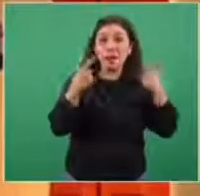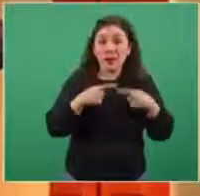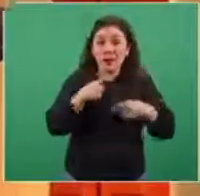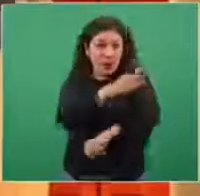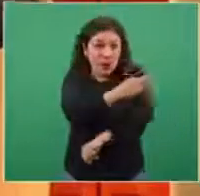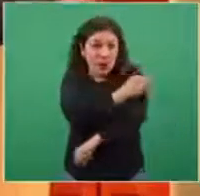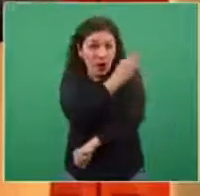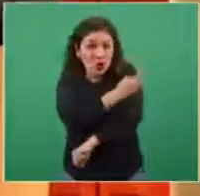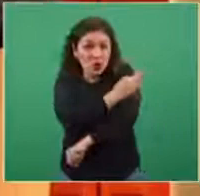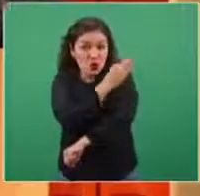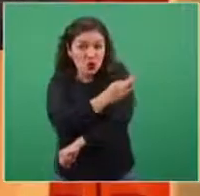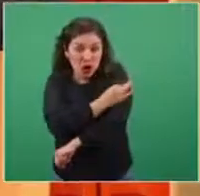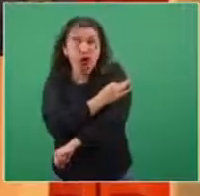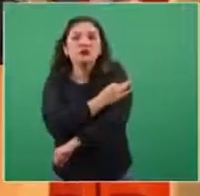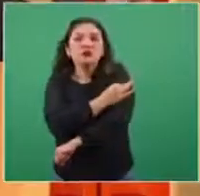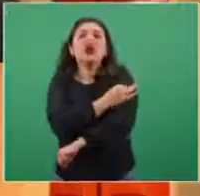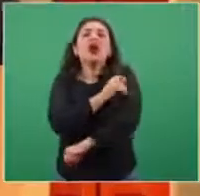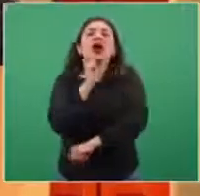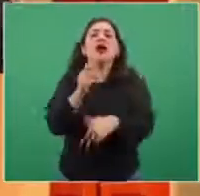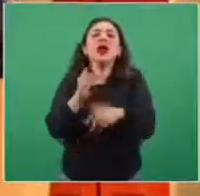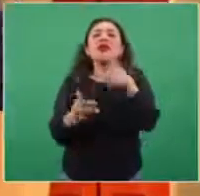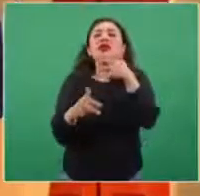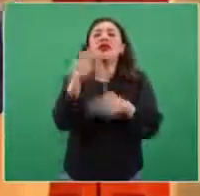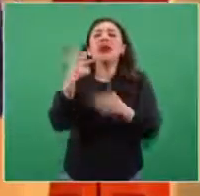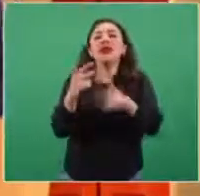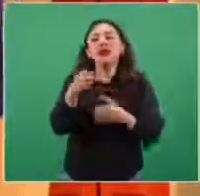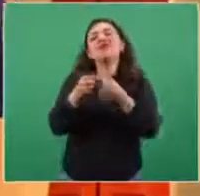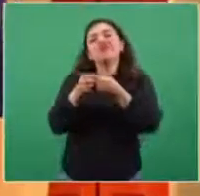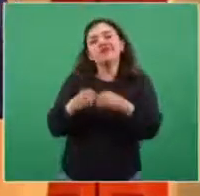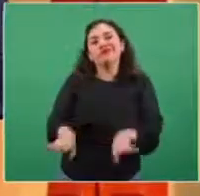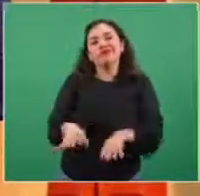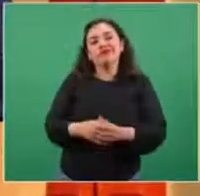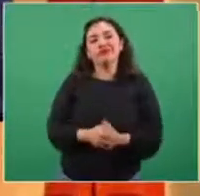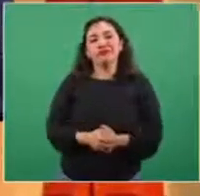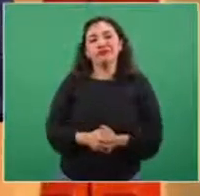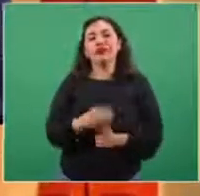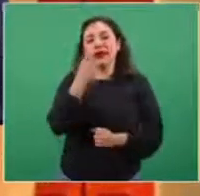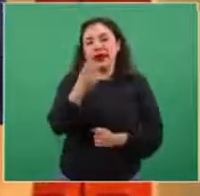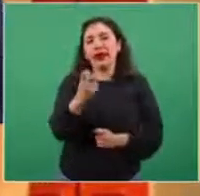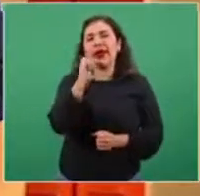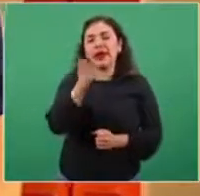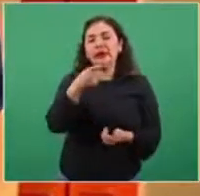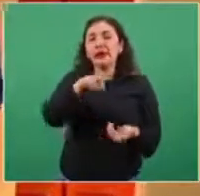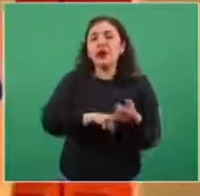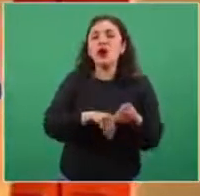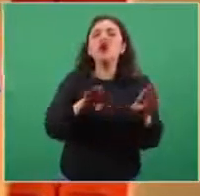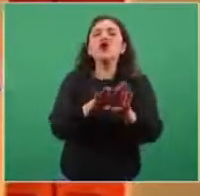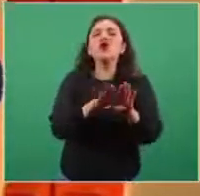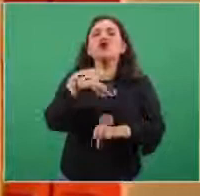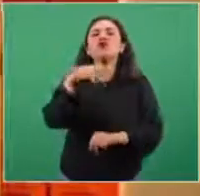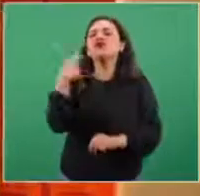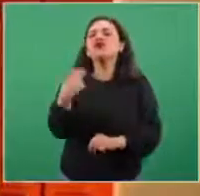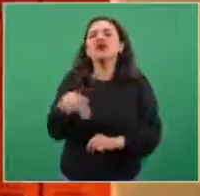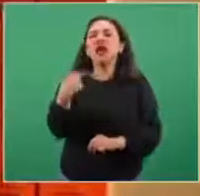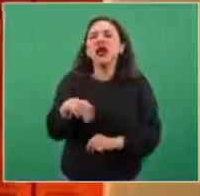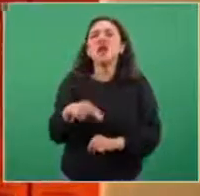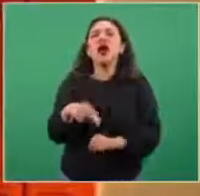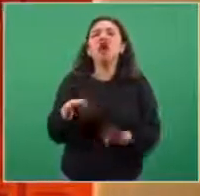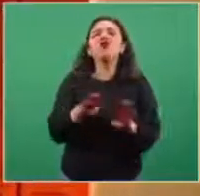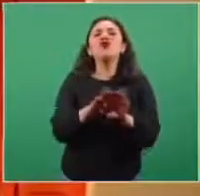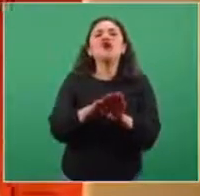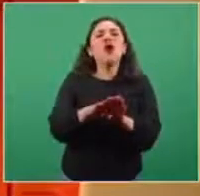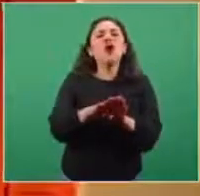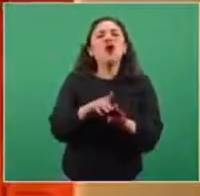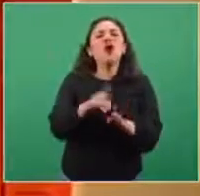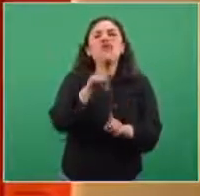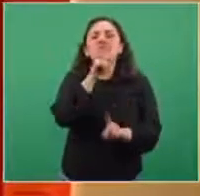aplicadas. Y desde luego hemos comentado también que una de las razones es lo que llamamos técnicamente el espacio muerto